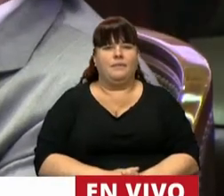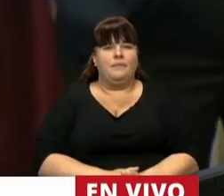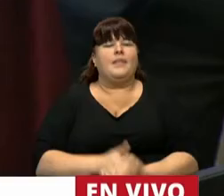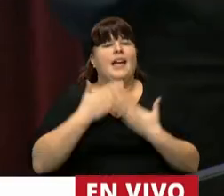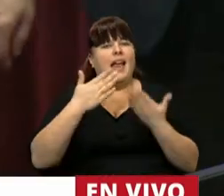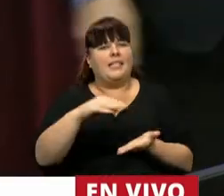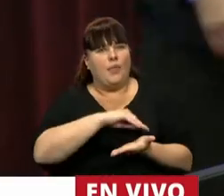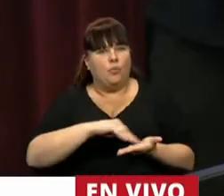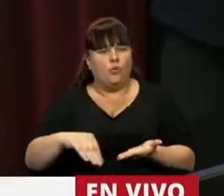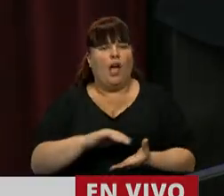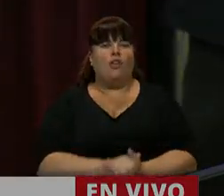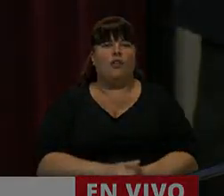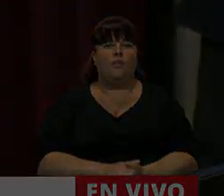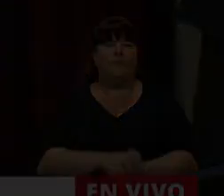Gracias, diputado Ramón.